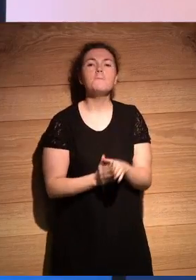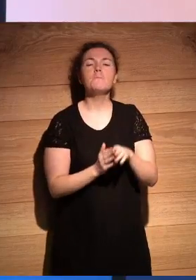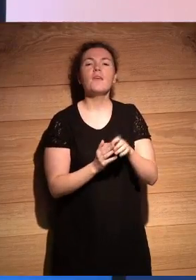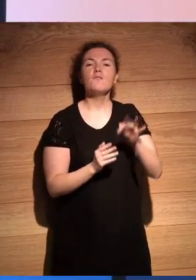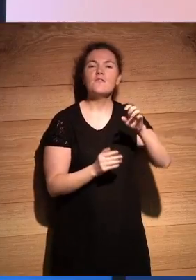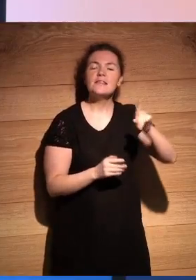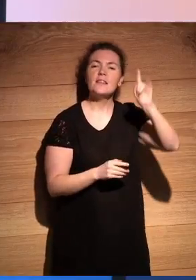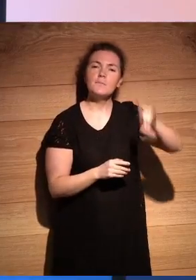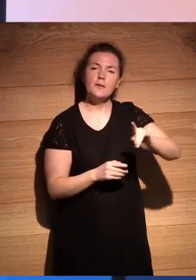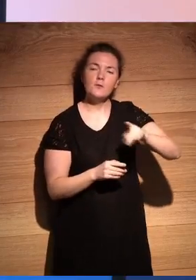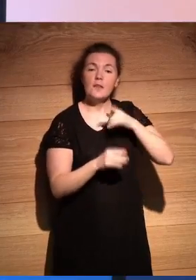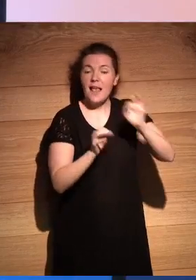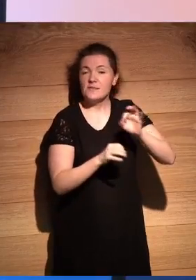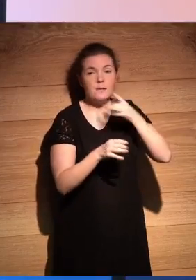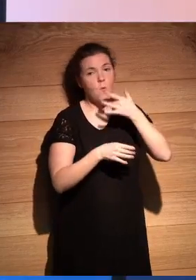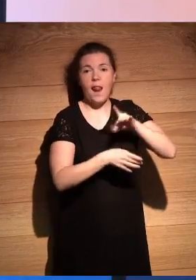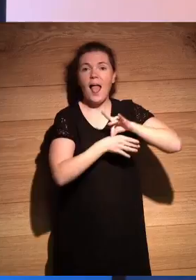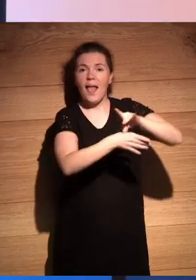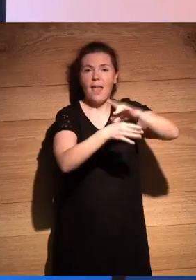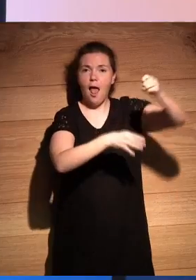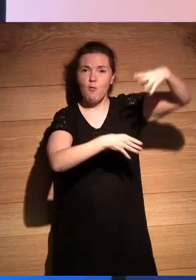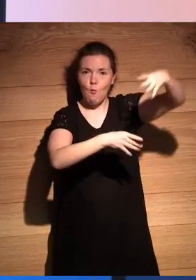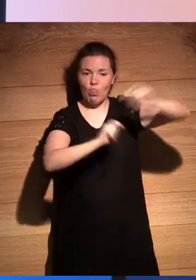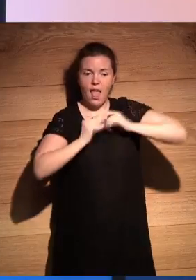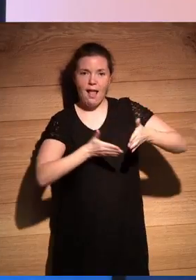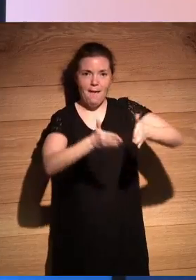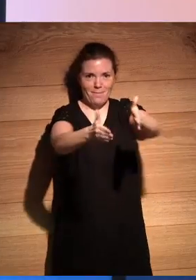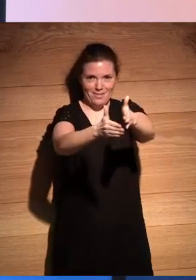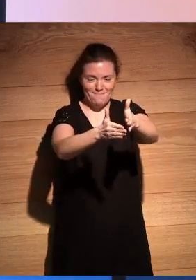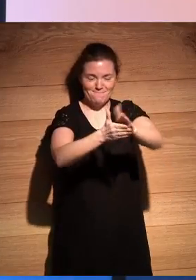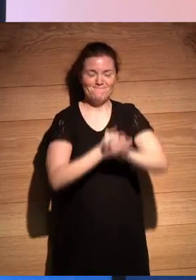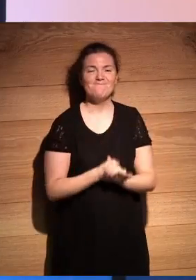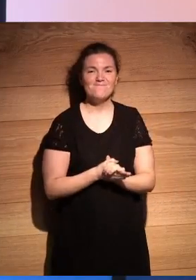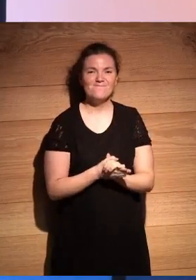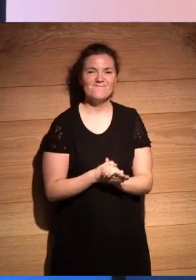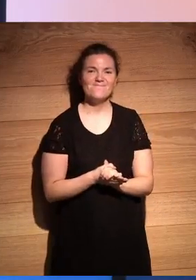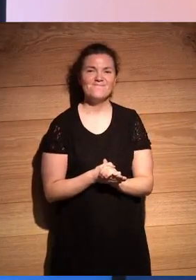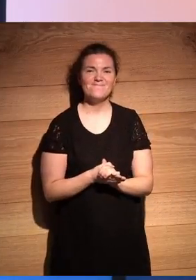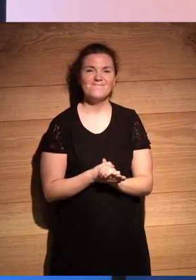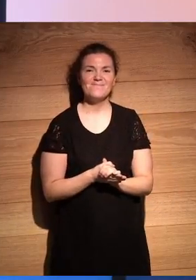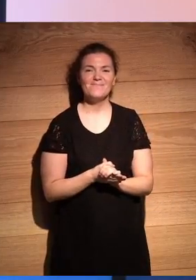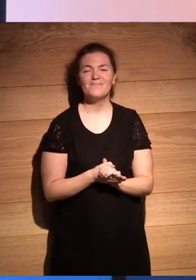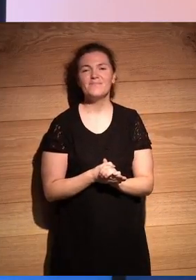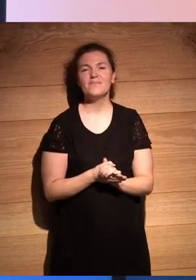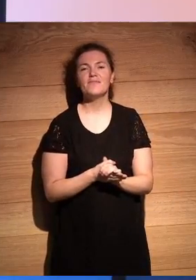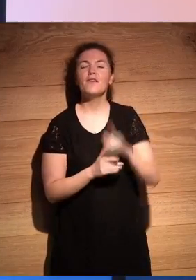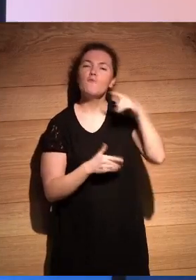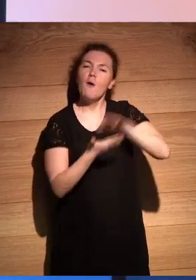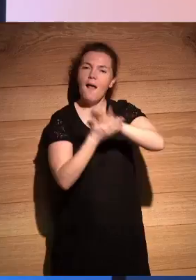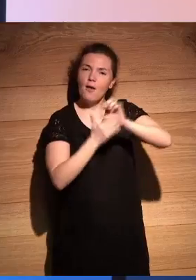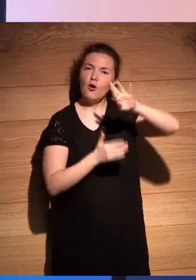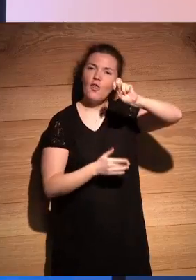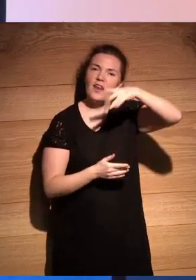la luz que guía nuestro camino, luego hablaremos con